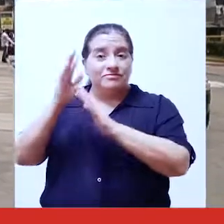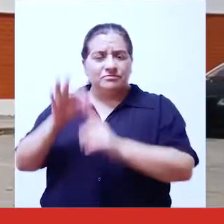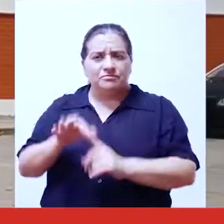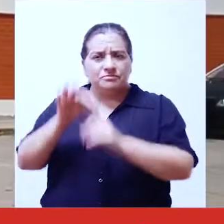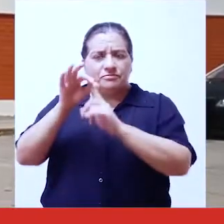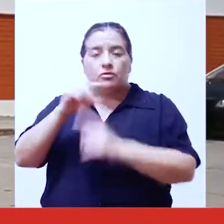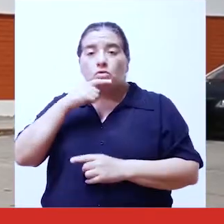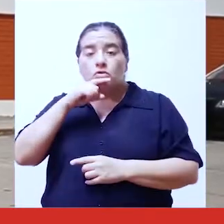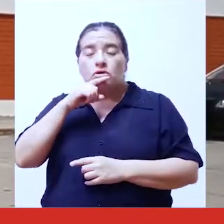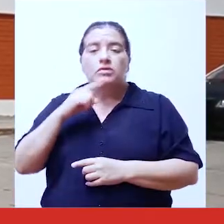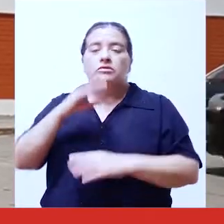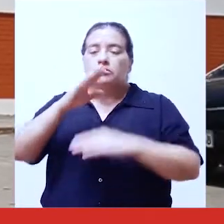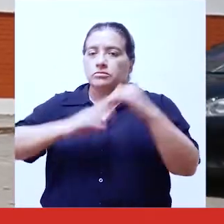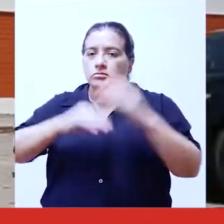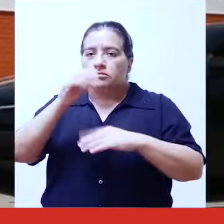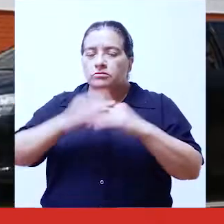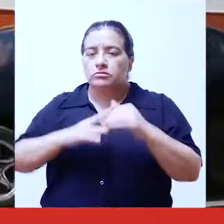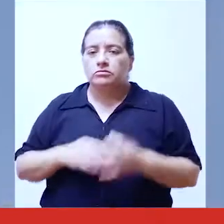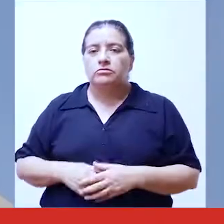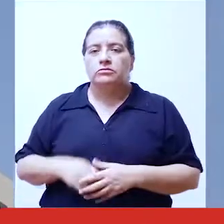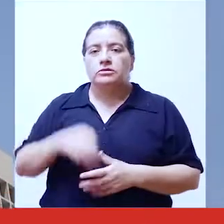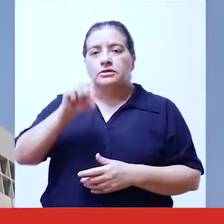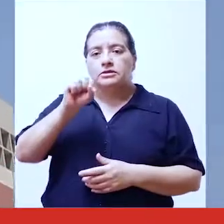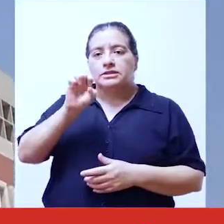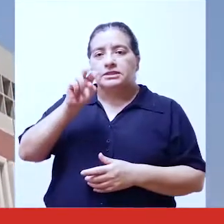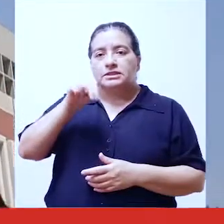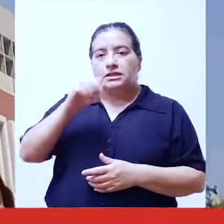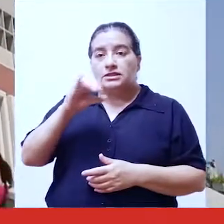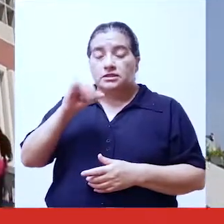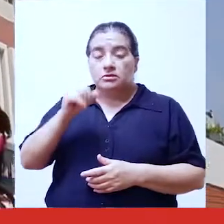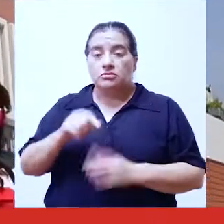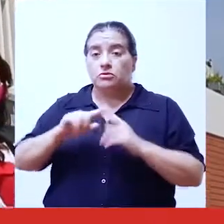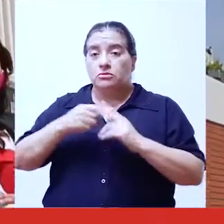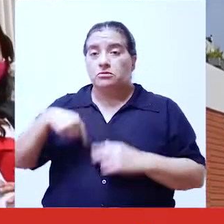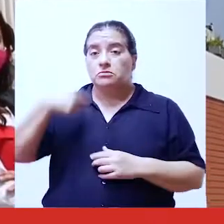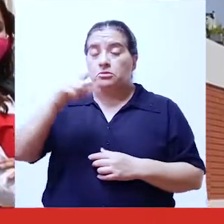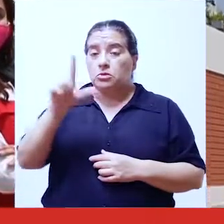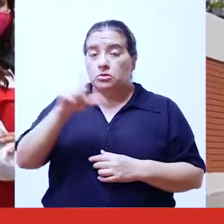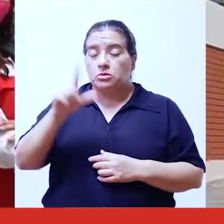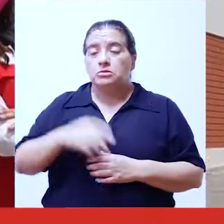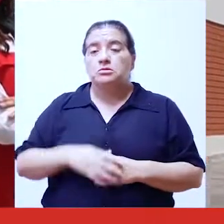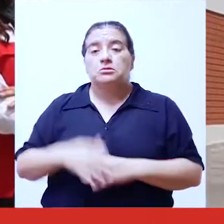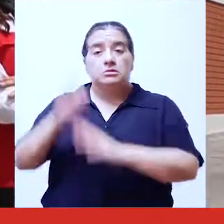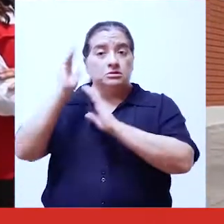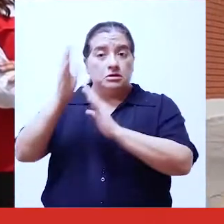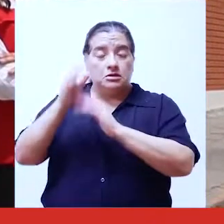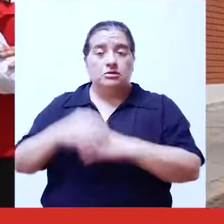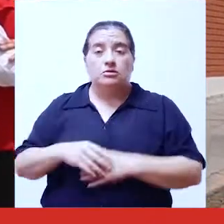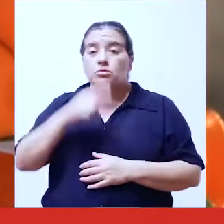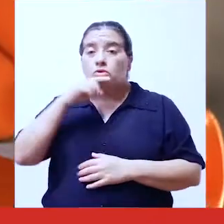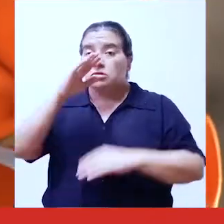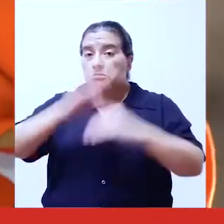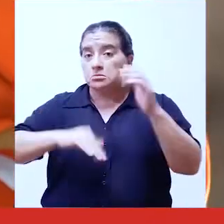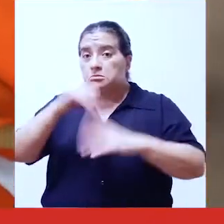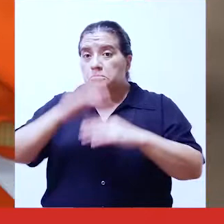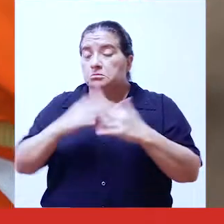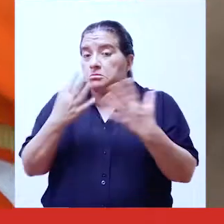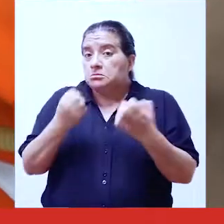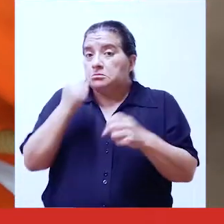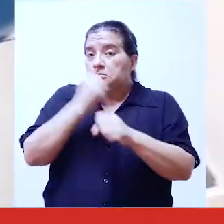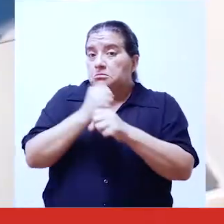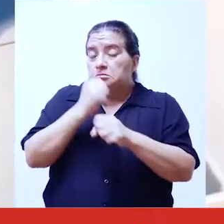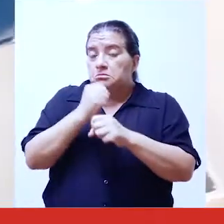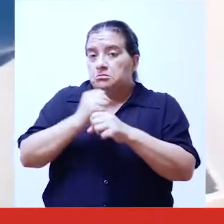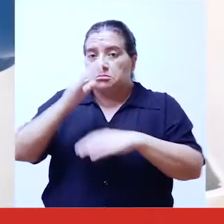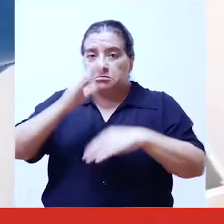Charlas exclusivas para mujeres en construcción. Sensico inicia este lunes el ciclo de charlas virtuales Mujeres Construyendo, que está